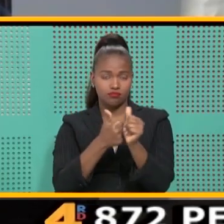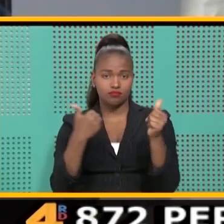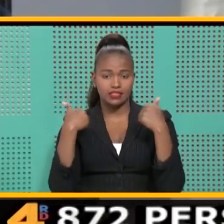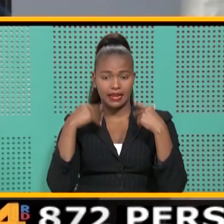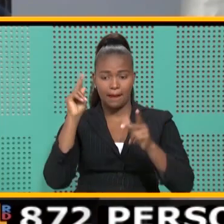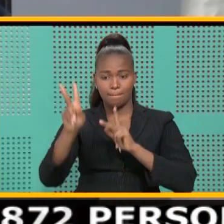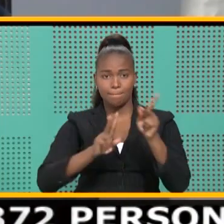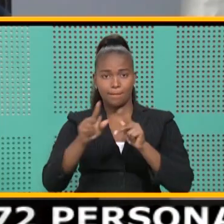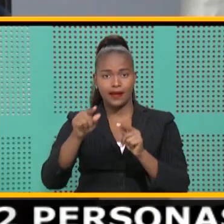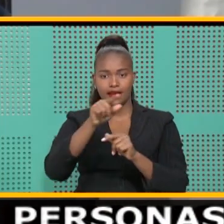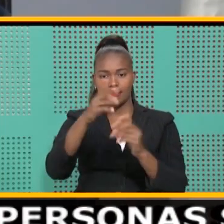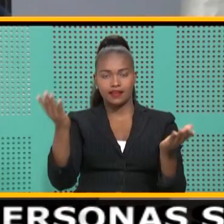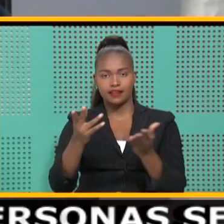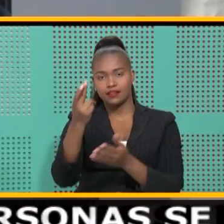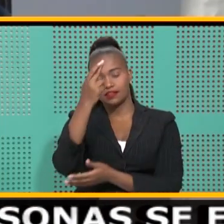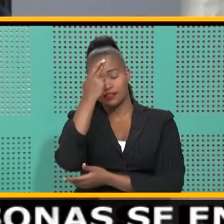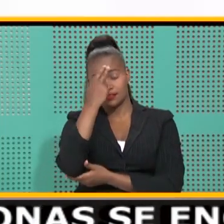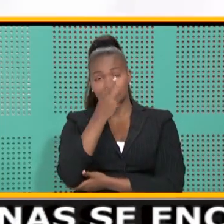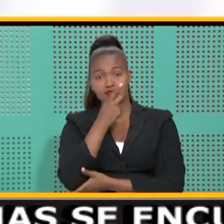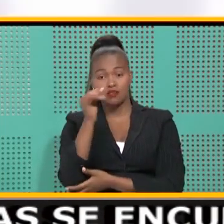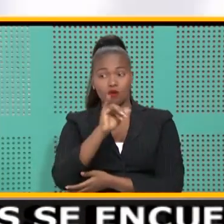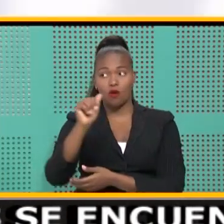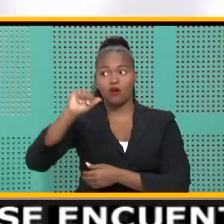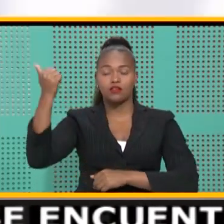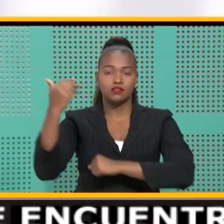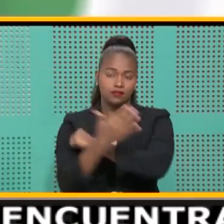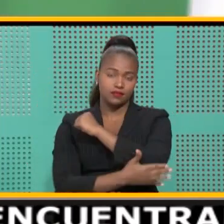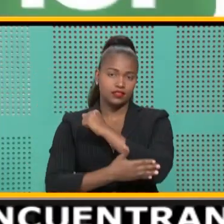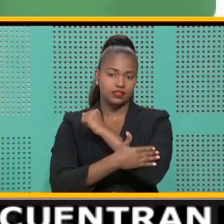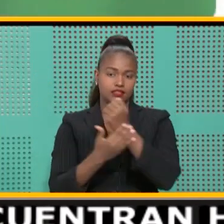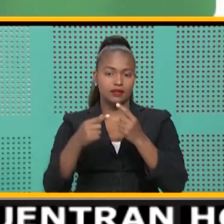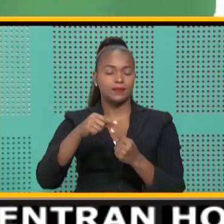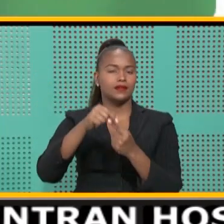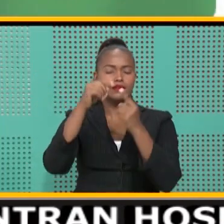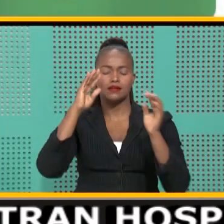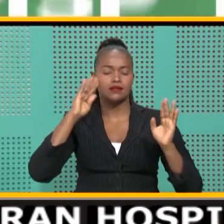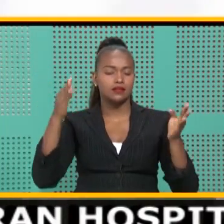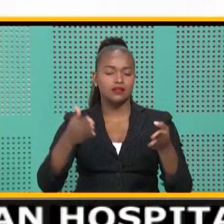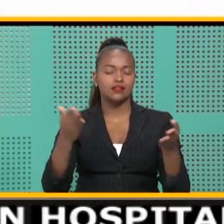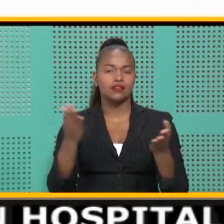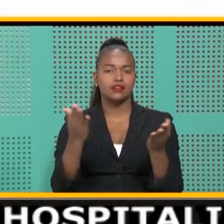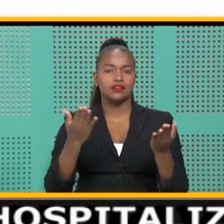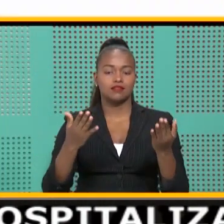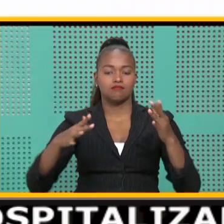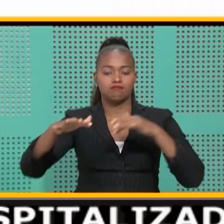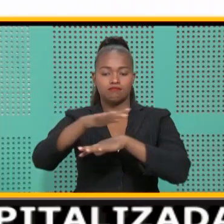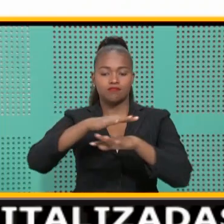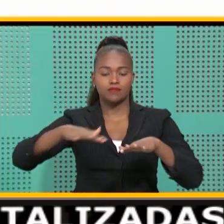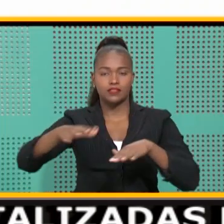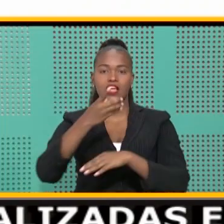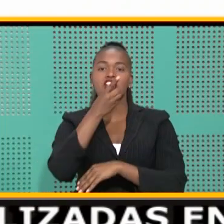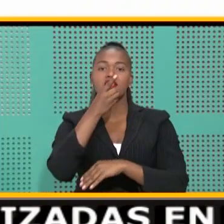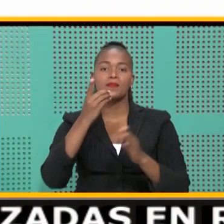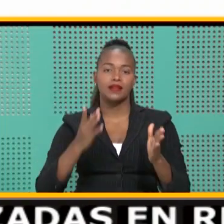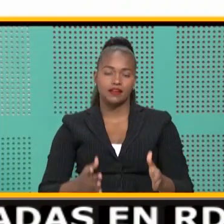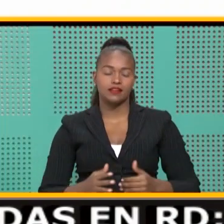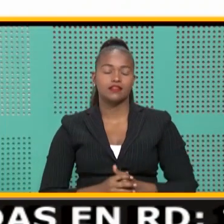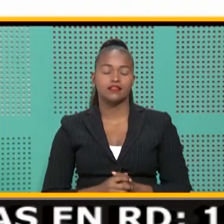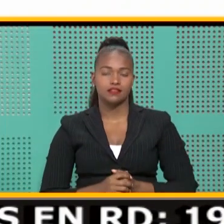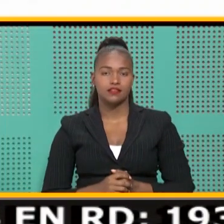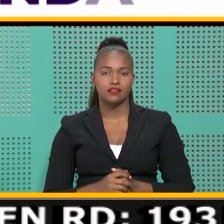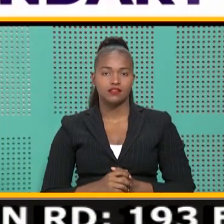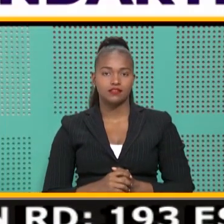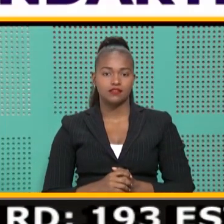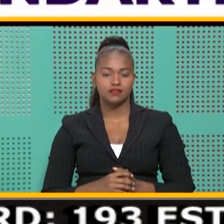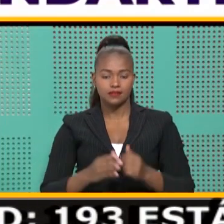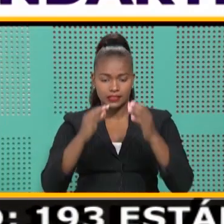ciudadanos de la República Dominicana y del exterior, esencialmente de la diáspora dominicana. El número